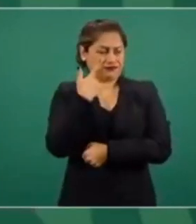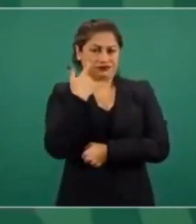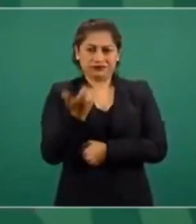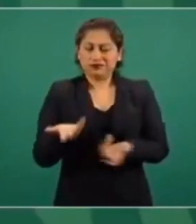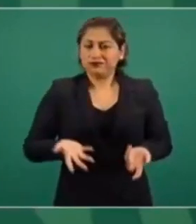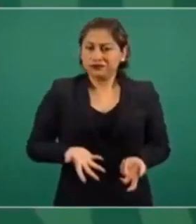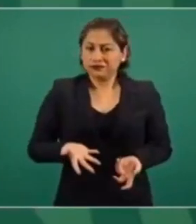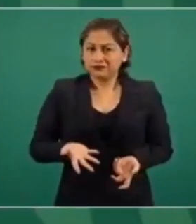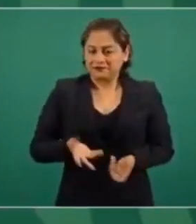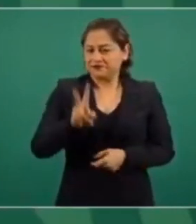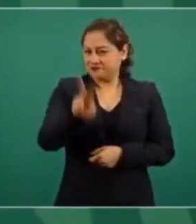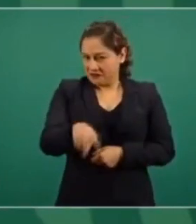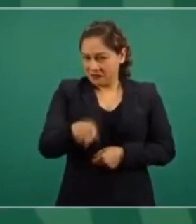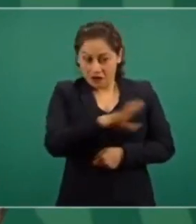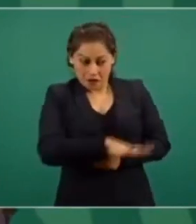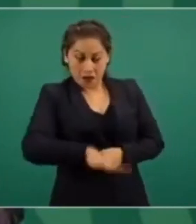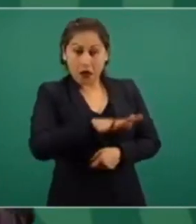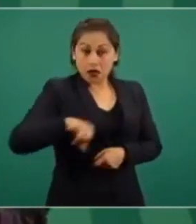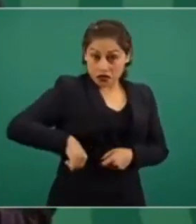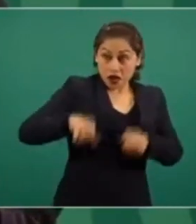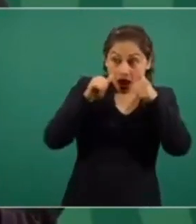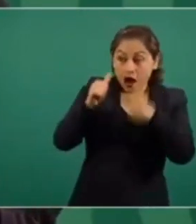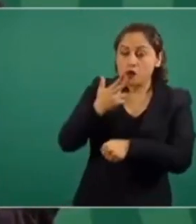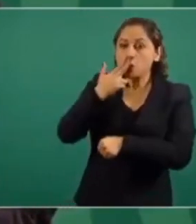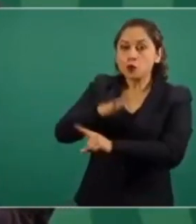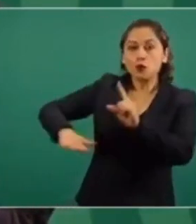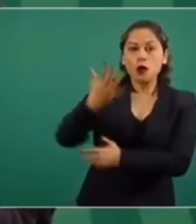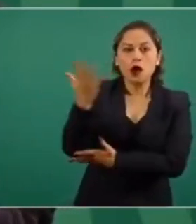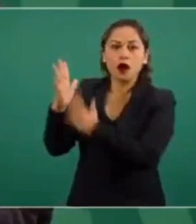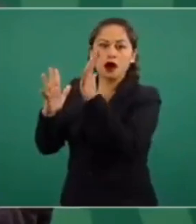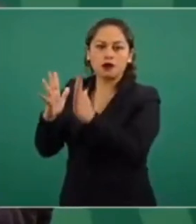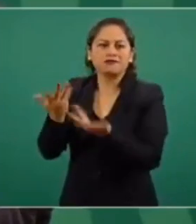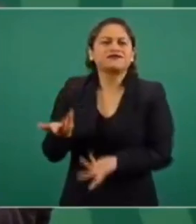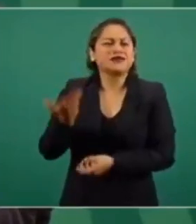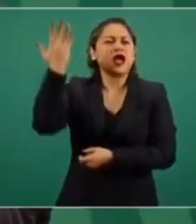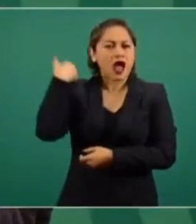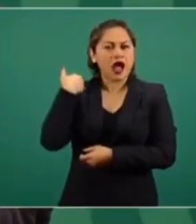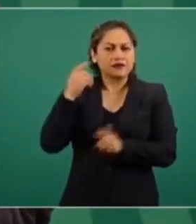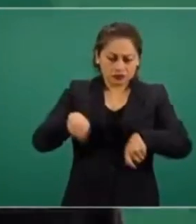Si se tratara de cuidar el medio ambiente, pues no se hubiesen otorgado tantos permisos